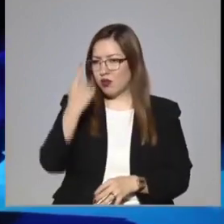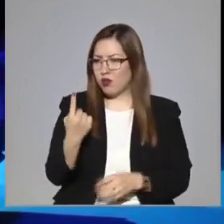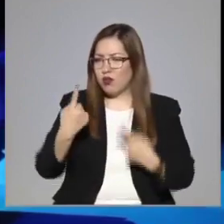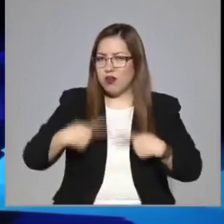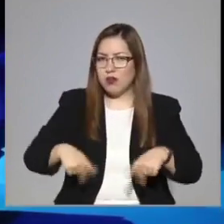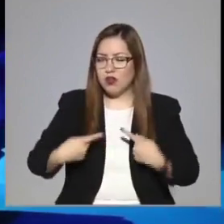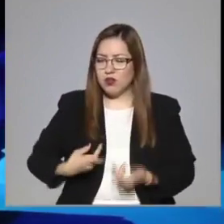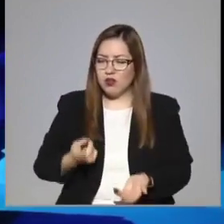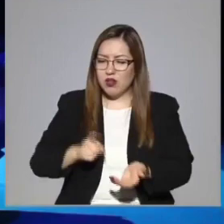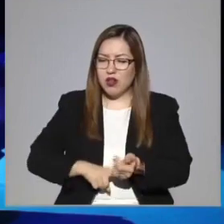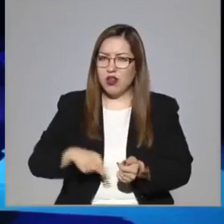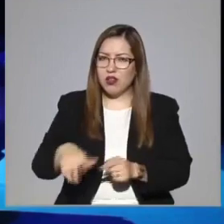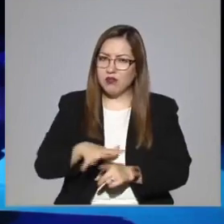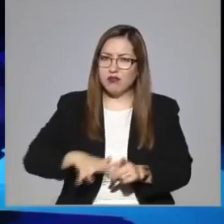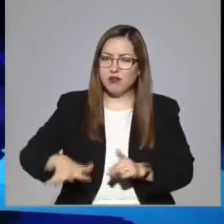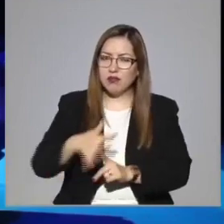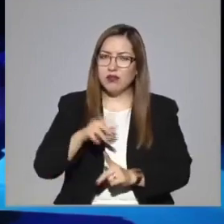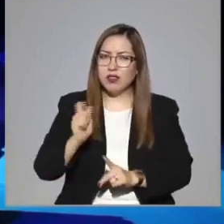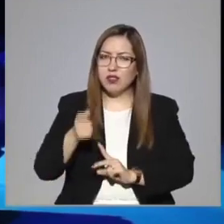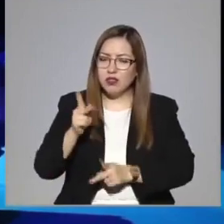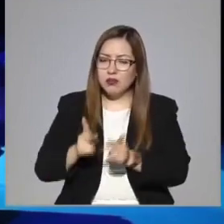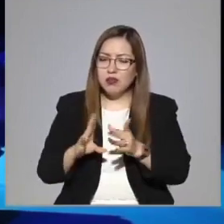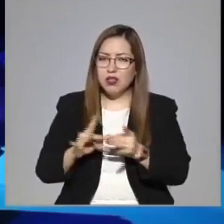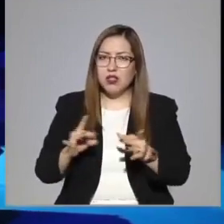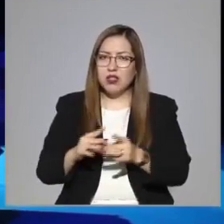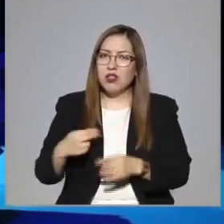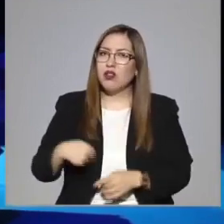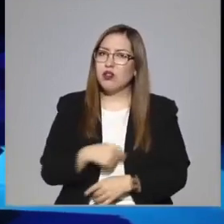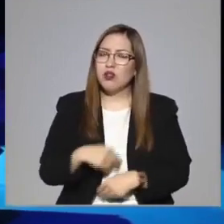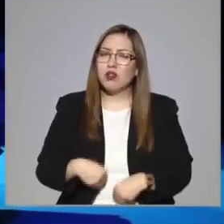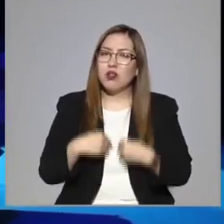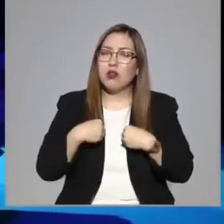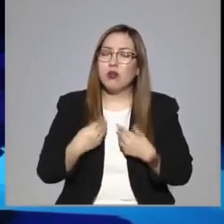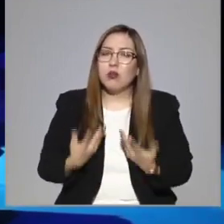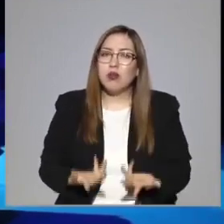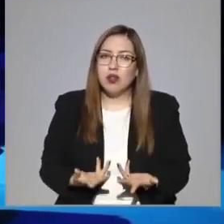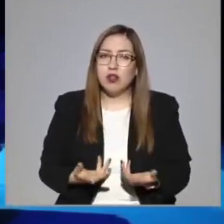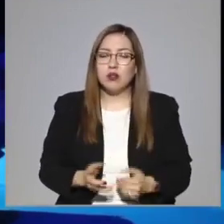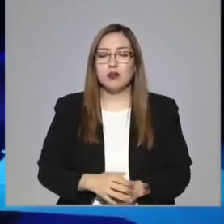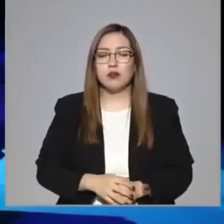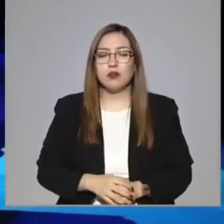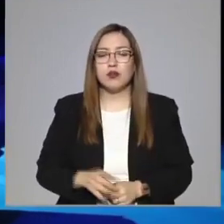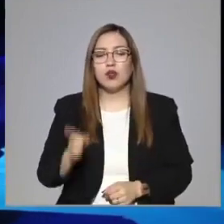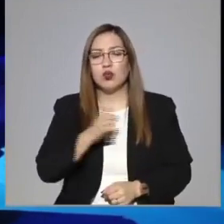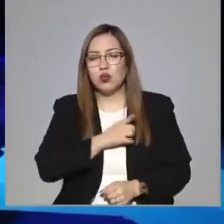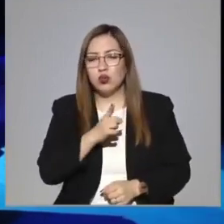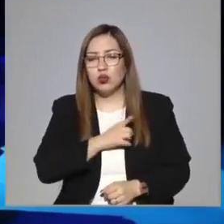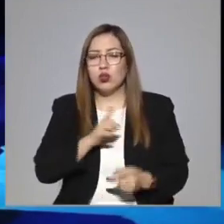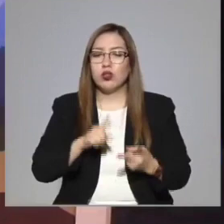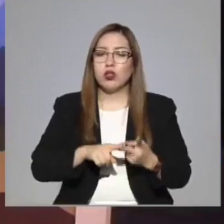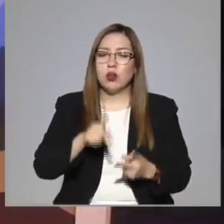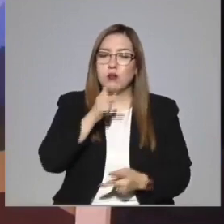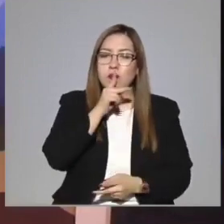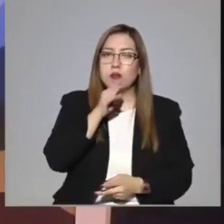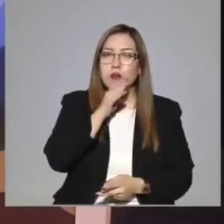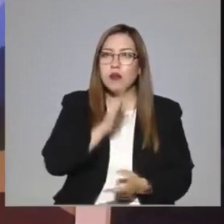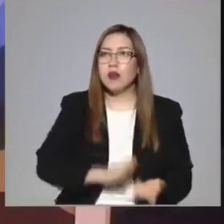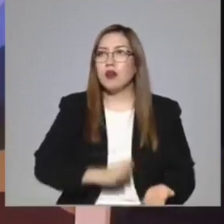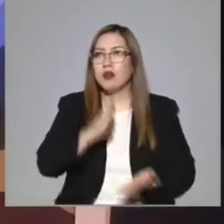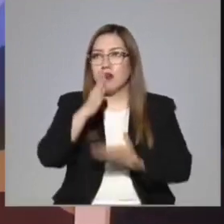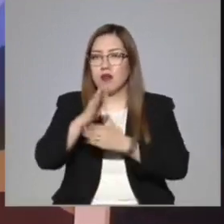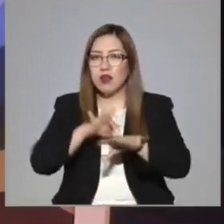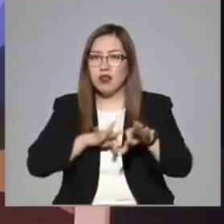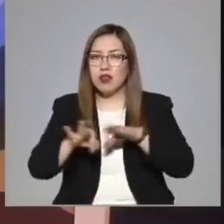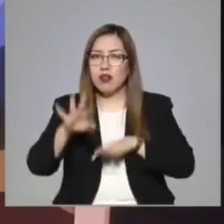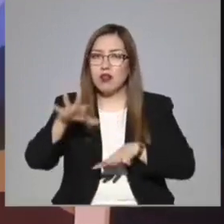en escena que hable sobre lo que vivimos. La soledad, un poco que los padres vayan a trabajar y que de pronto no estén